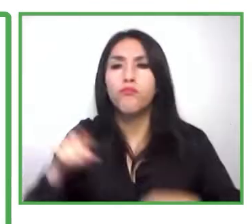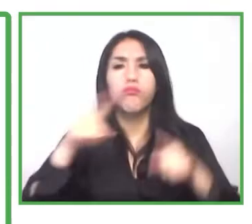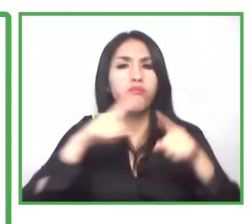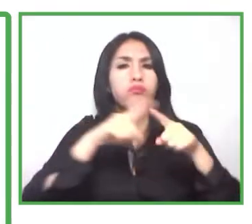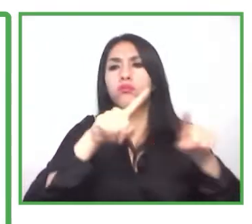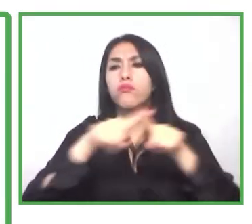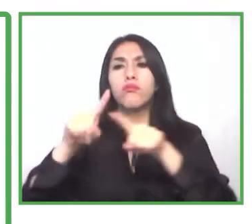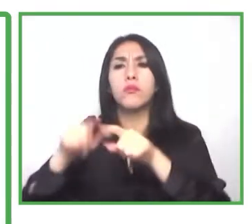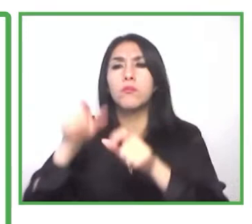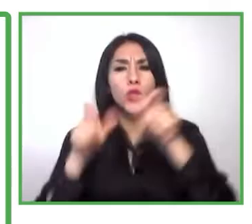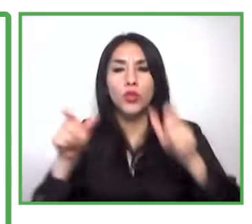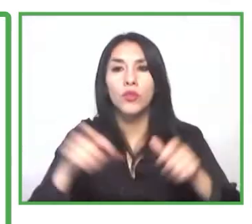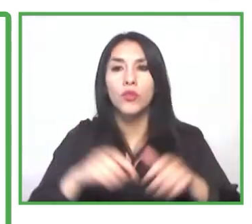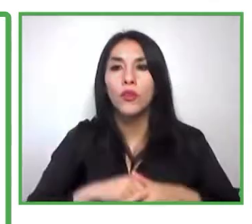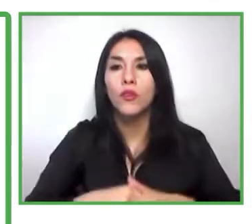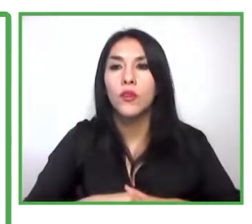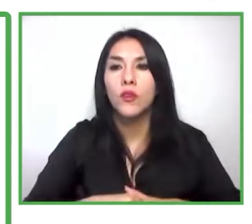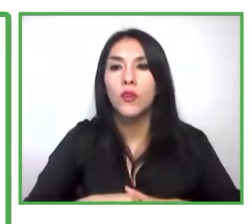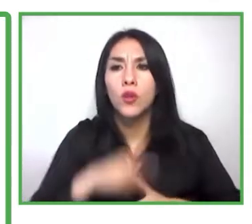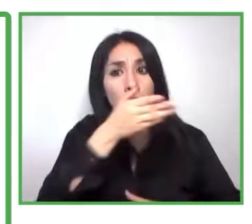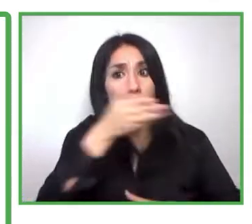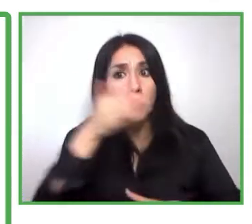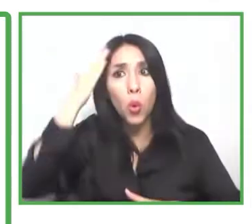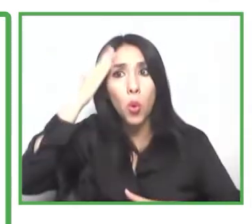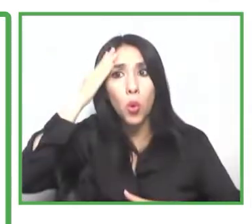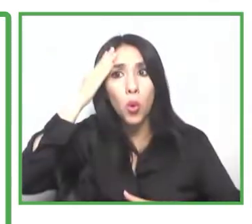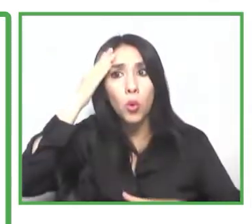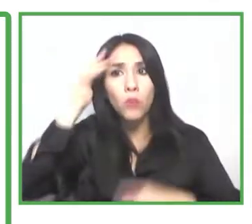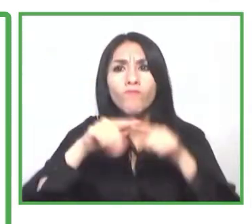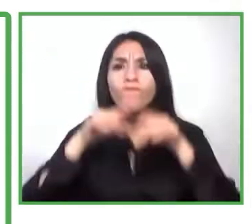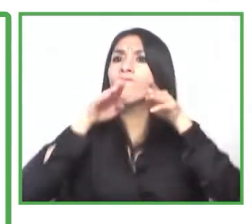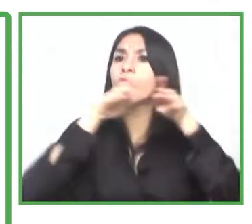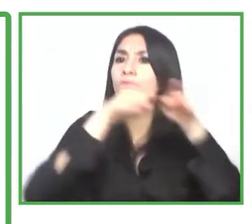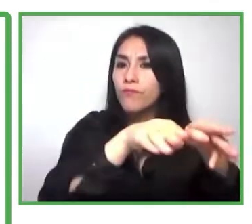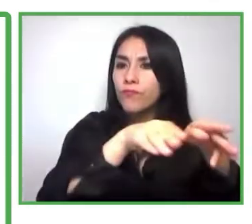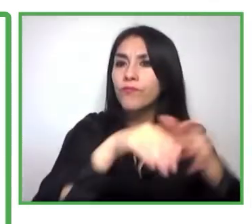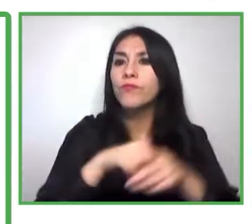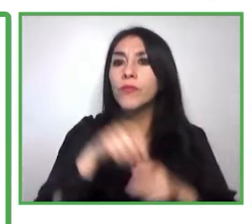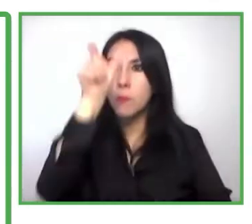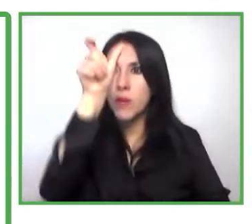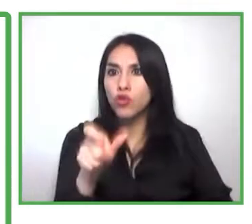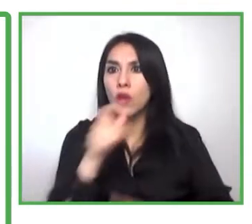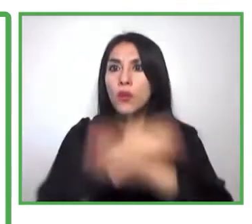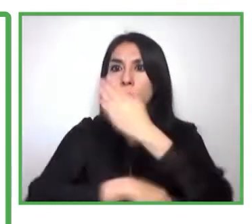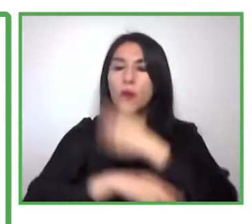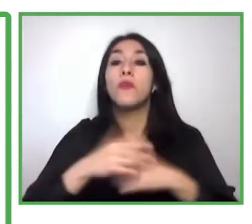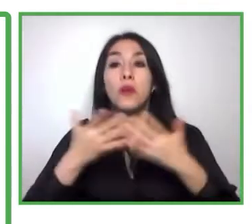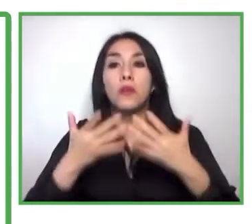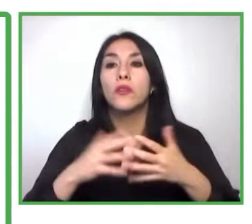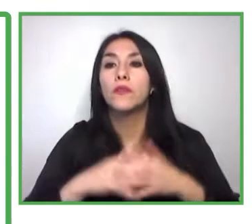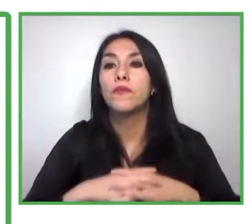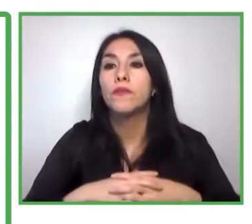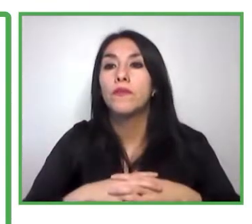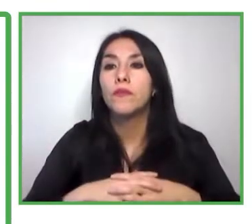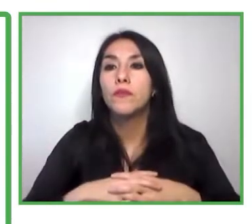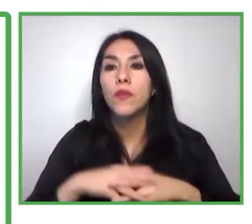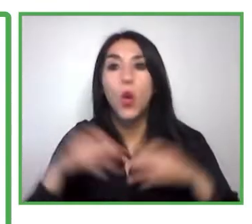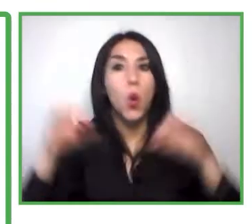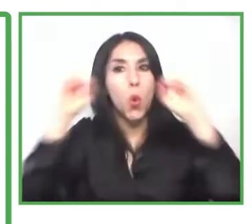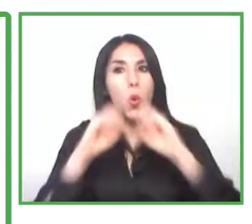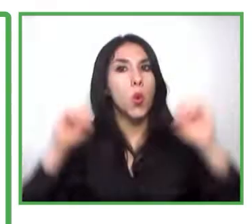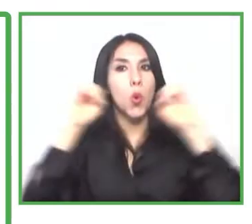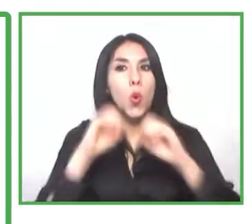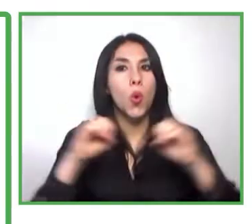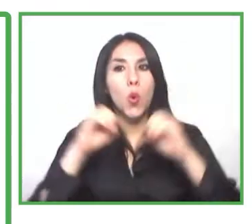inclusión laboral. Pero, por el otro lado, de cara a las personas no habían tantas instancias. Entonces, desde ahí también empezamos a generar instancias